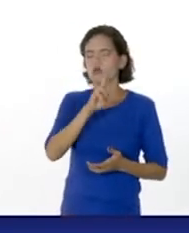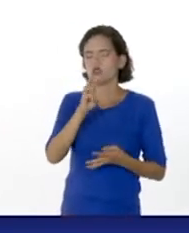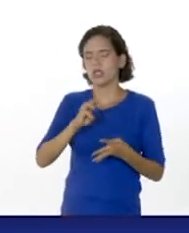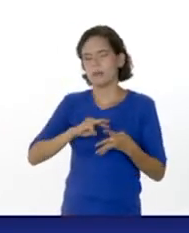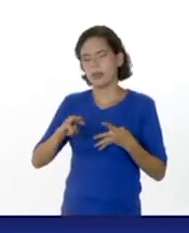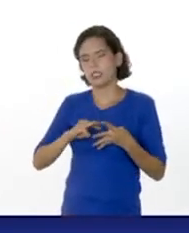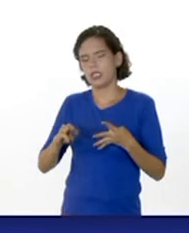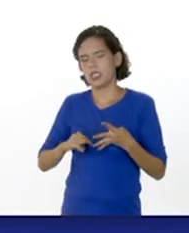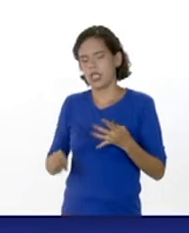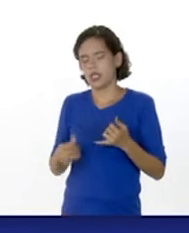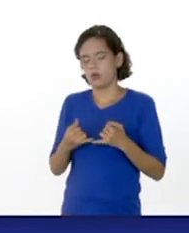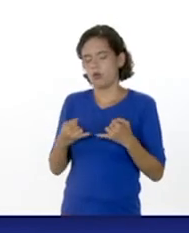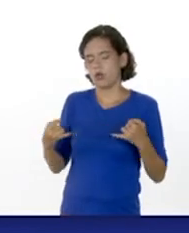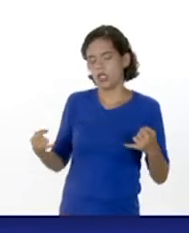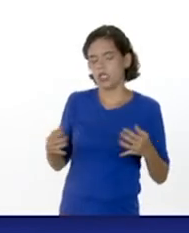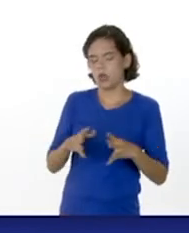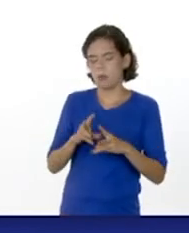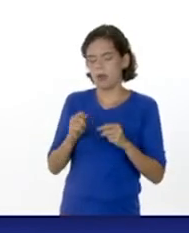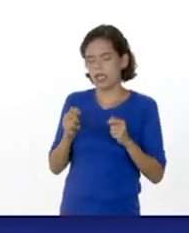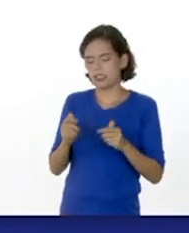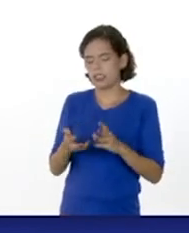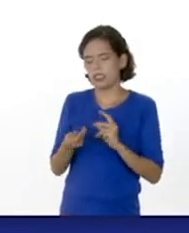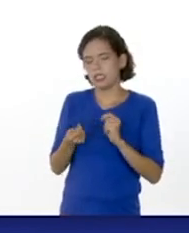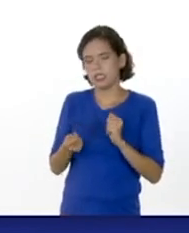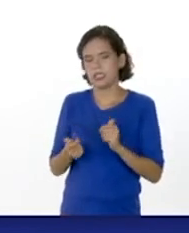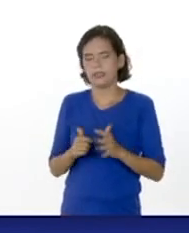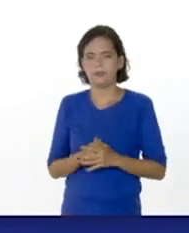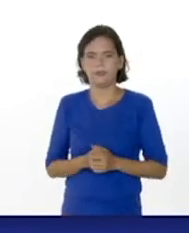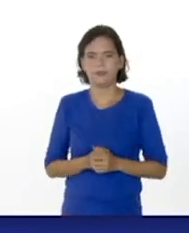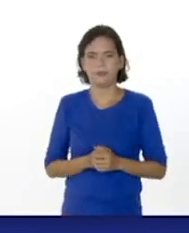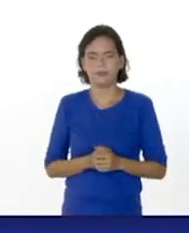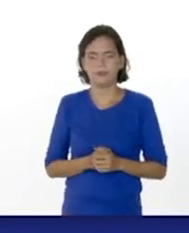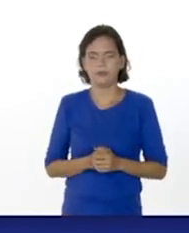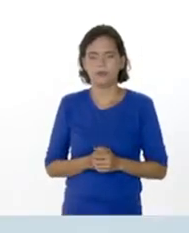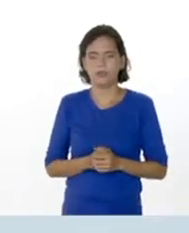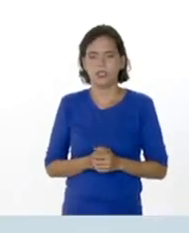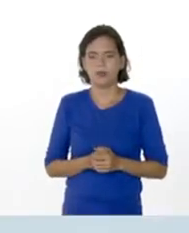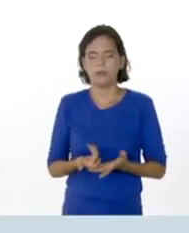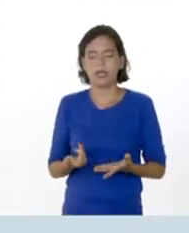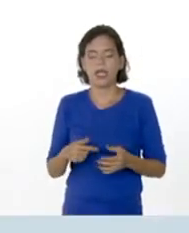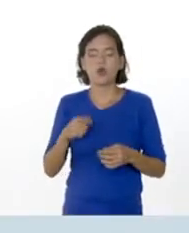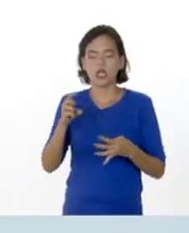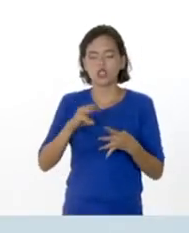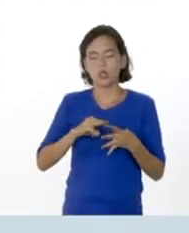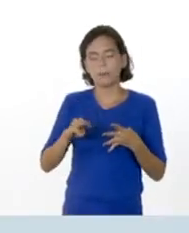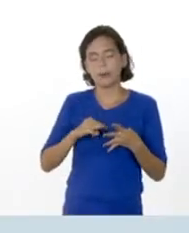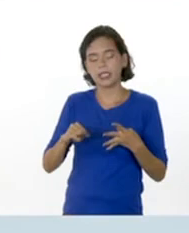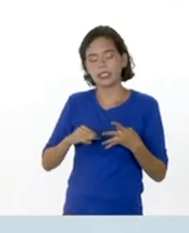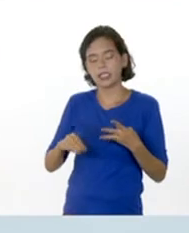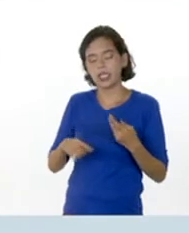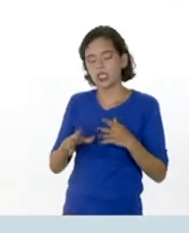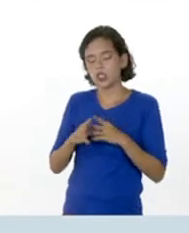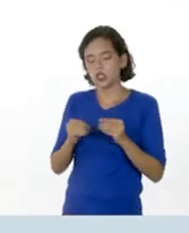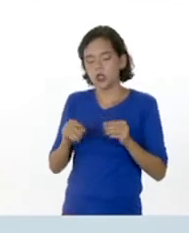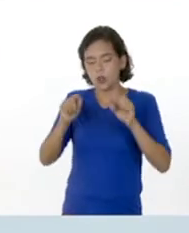pavilo, silicón, plastilina y algunos similares para repasar con estos materiales los bordes más significativos de las figuras que